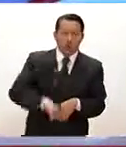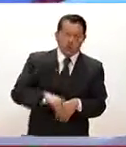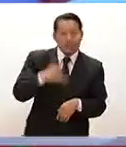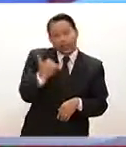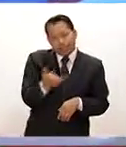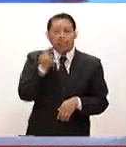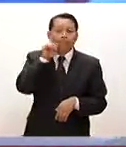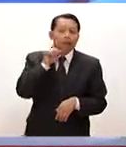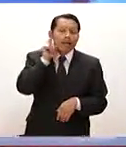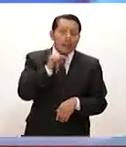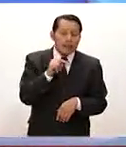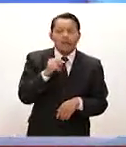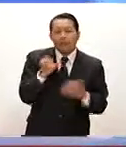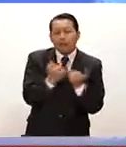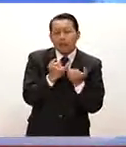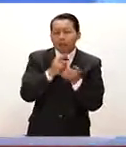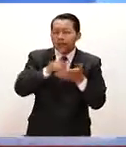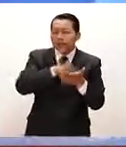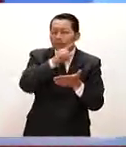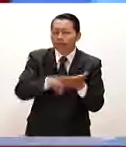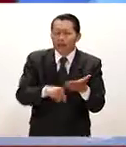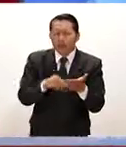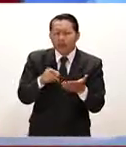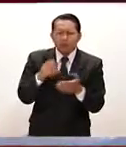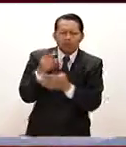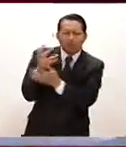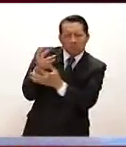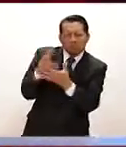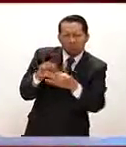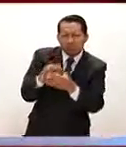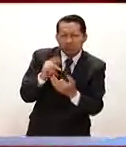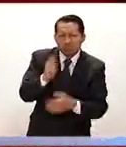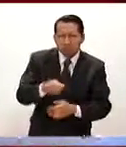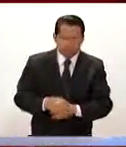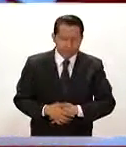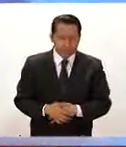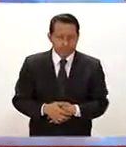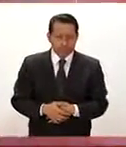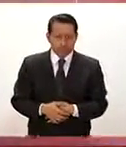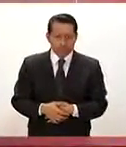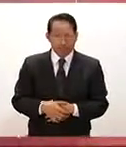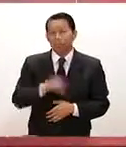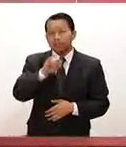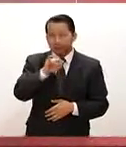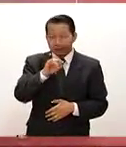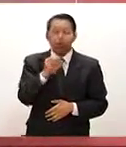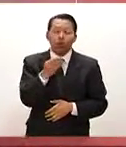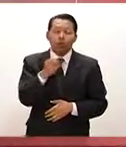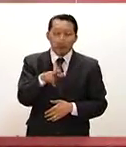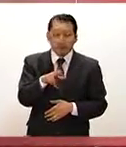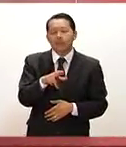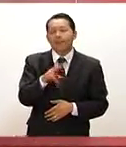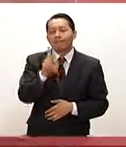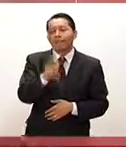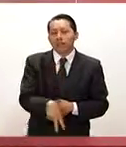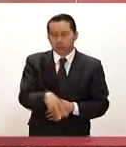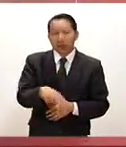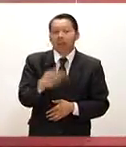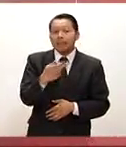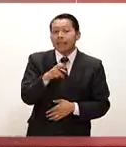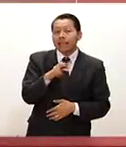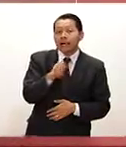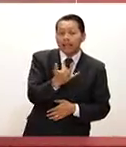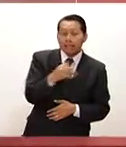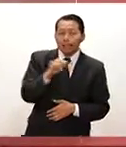día de mañana. Y cuéntanos, ¿cuál es tu apreciación al respecto? Sí, así es, Omar. Efectivamente, ni Hillary Clinton